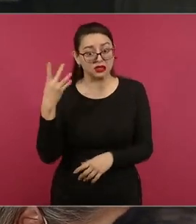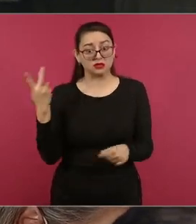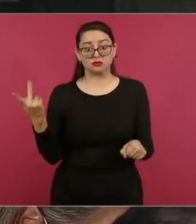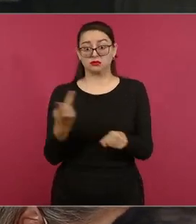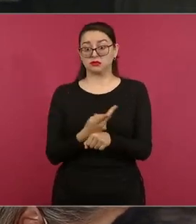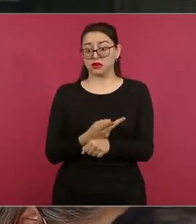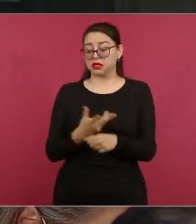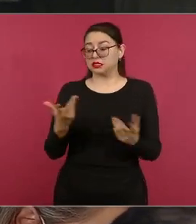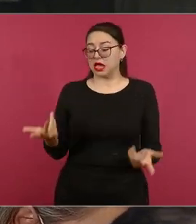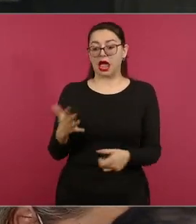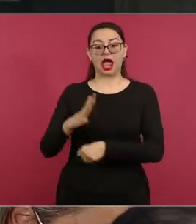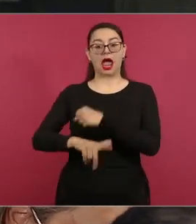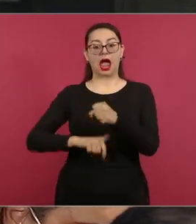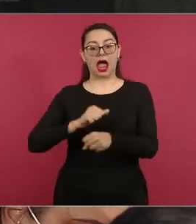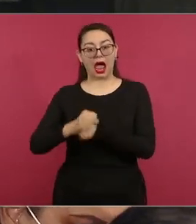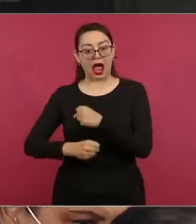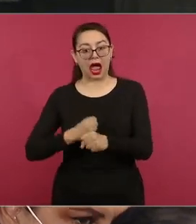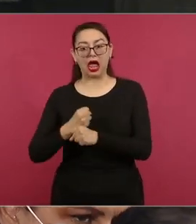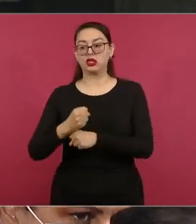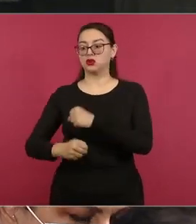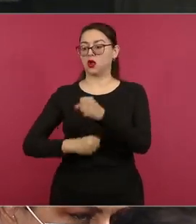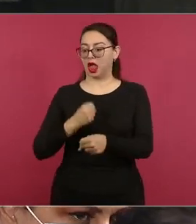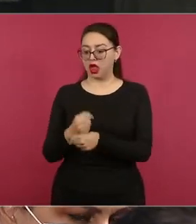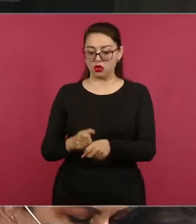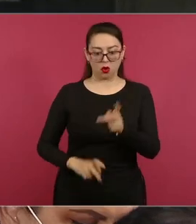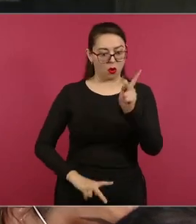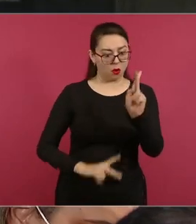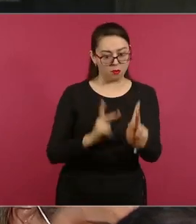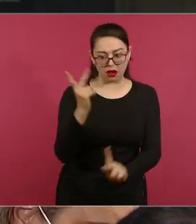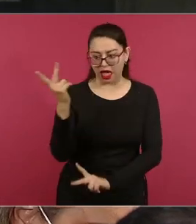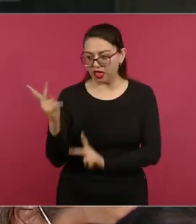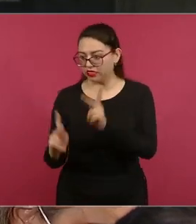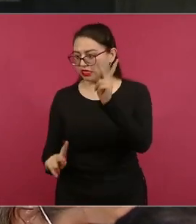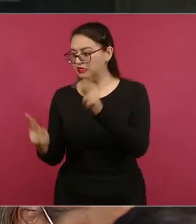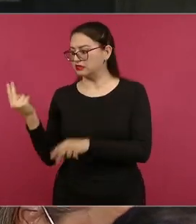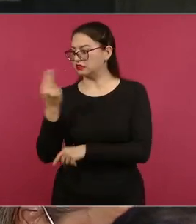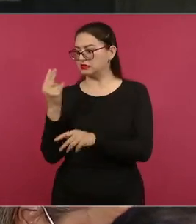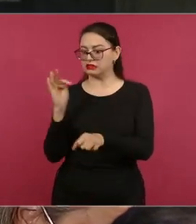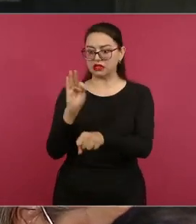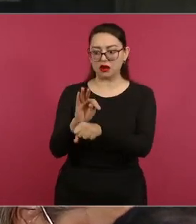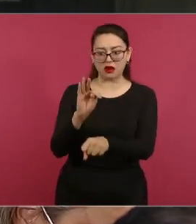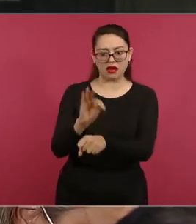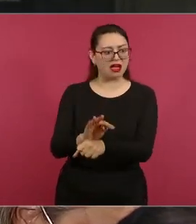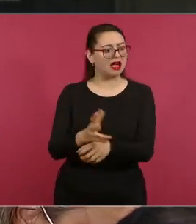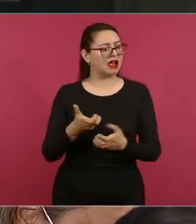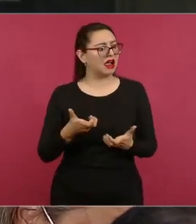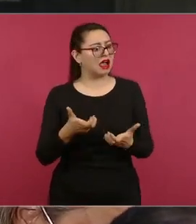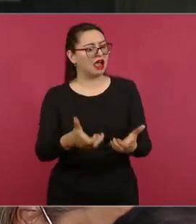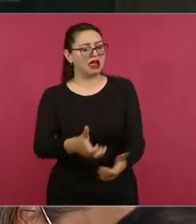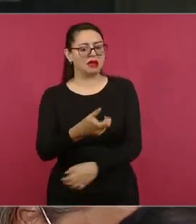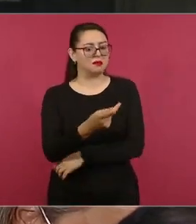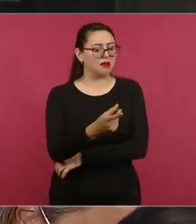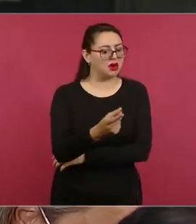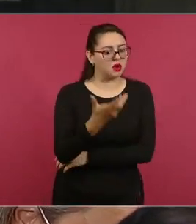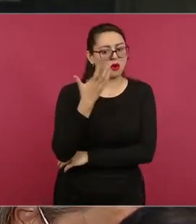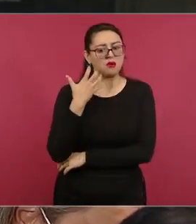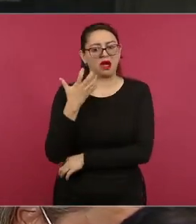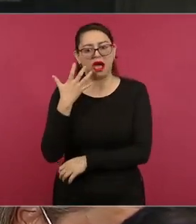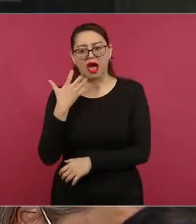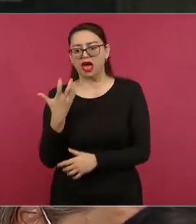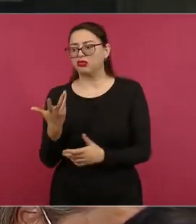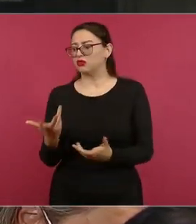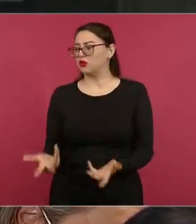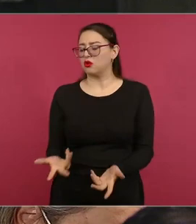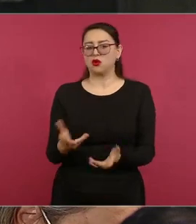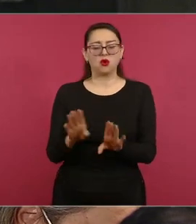cubrirlas, forrarlas con papel periódico. Pensamos en los perros y gatos abandonados en las calles sin un lugar donde huarecerse, soportando el frío